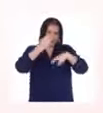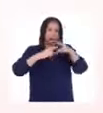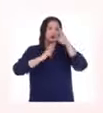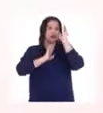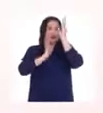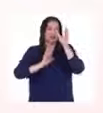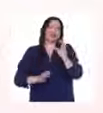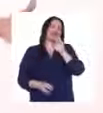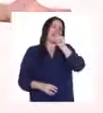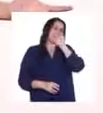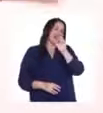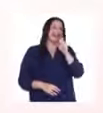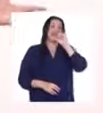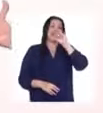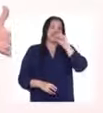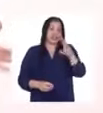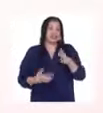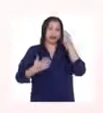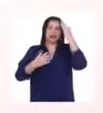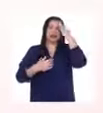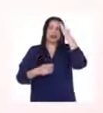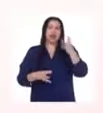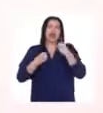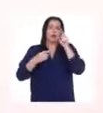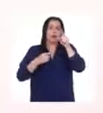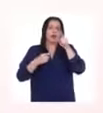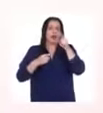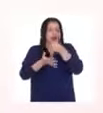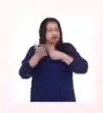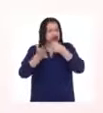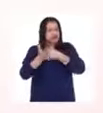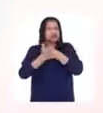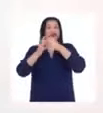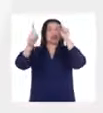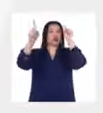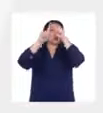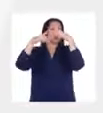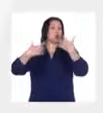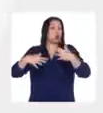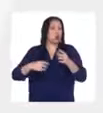TED de Inés Melchor para enterarnos cómo ella enfrentó tremendo reto.